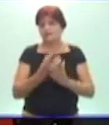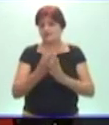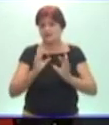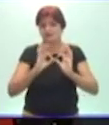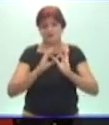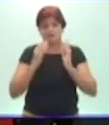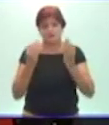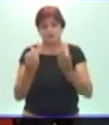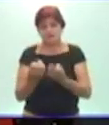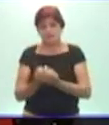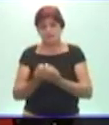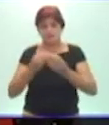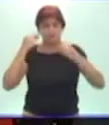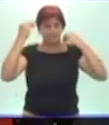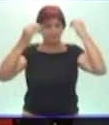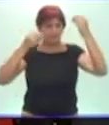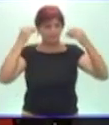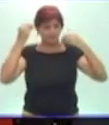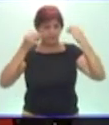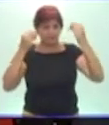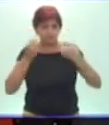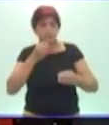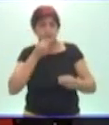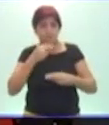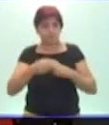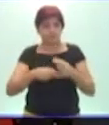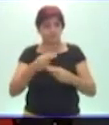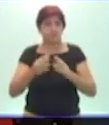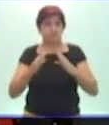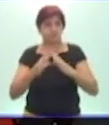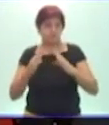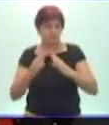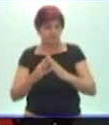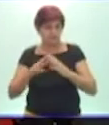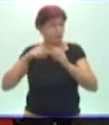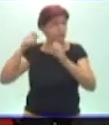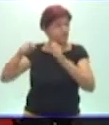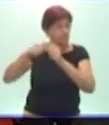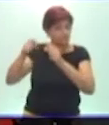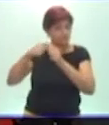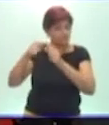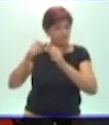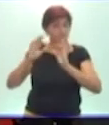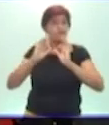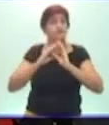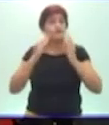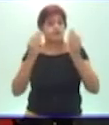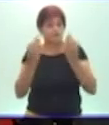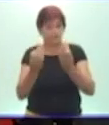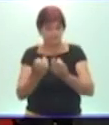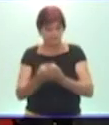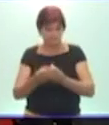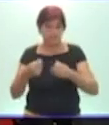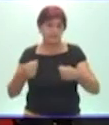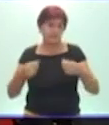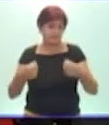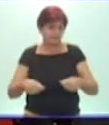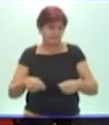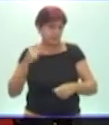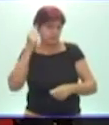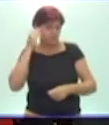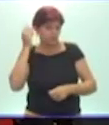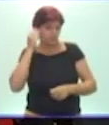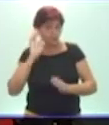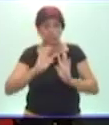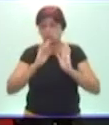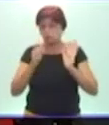en el análisis que se pudieran hacer en la casa sobre estos materiales, la familia pudiera tener en cuenta todos estos